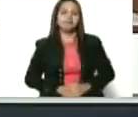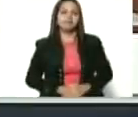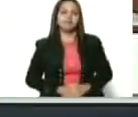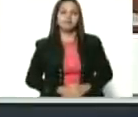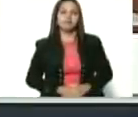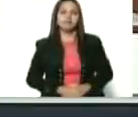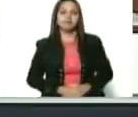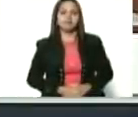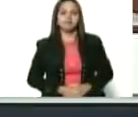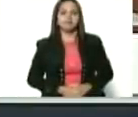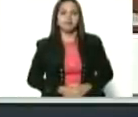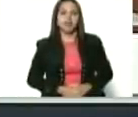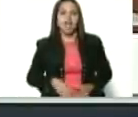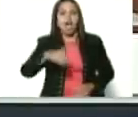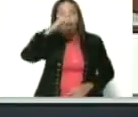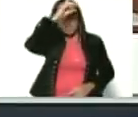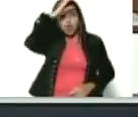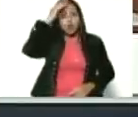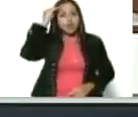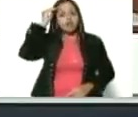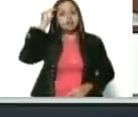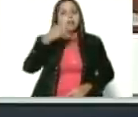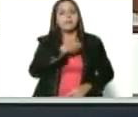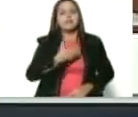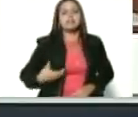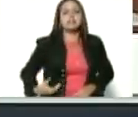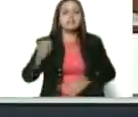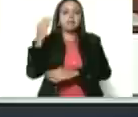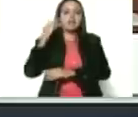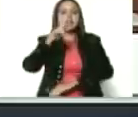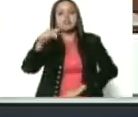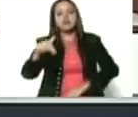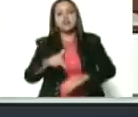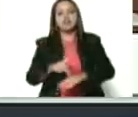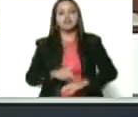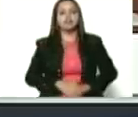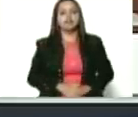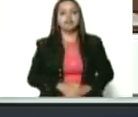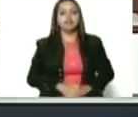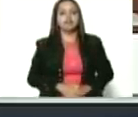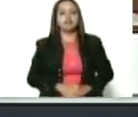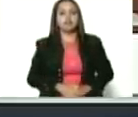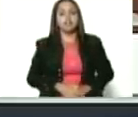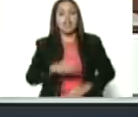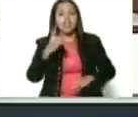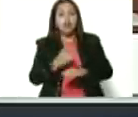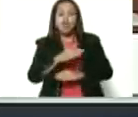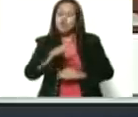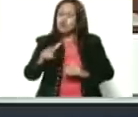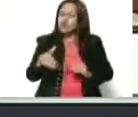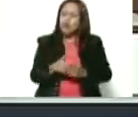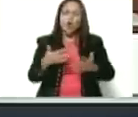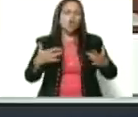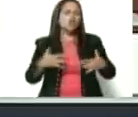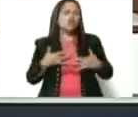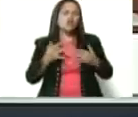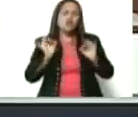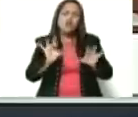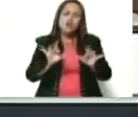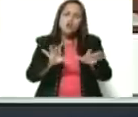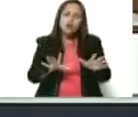Diosdado Cabello Rondón era presidente de la Asamblea Nacional. Y le tocó a Diosdado, con todo el dolor, con lágrimas,